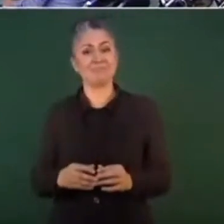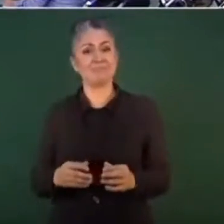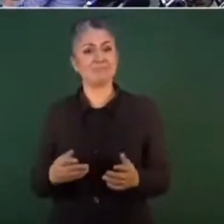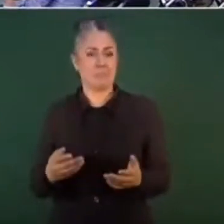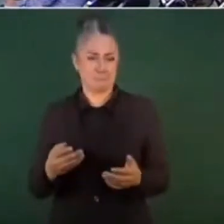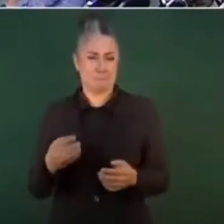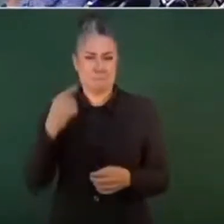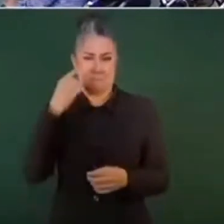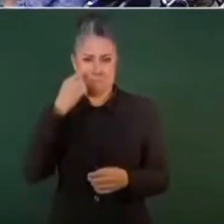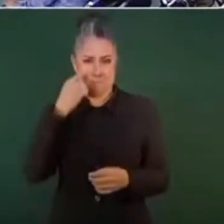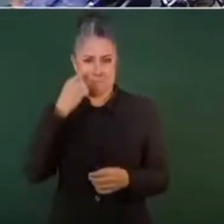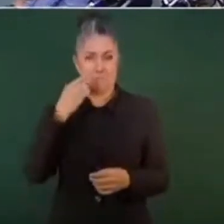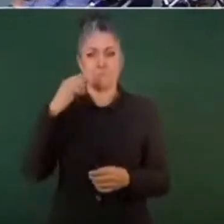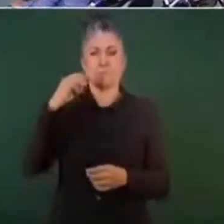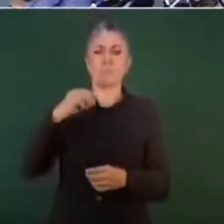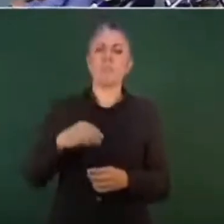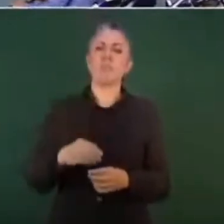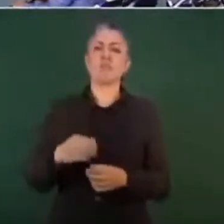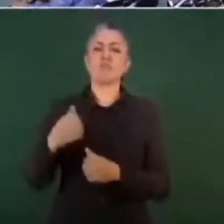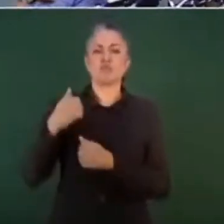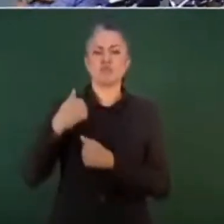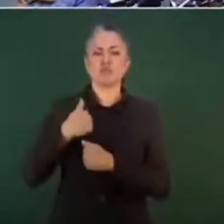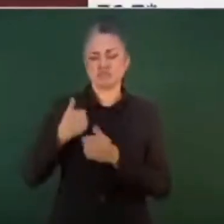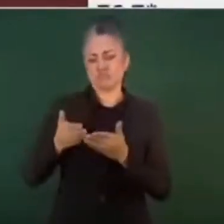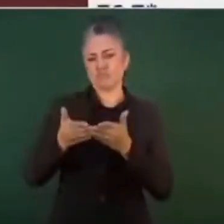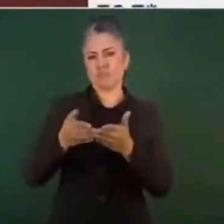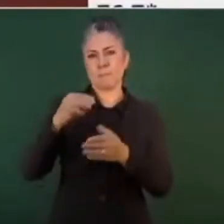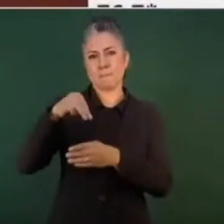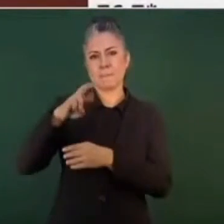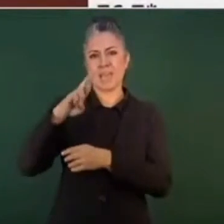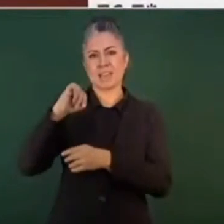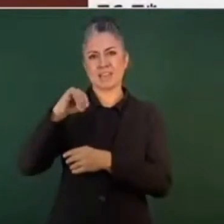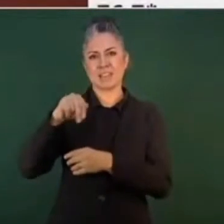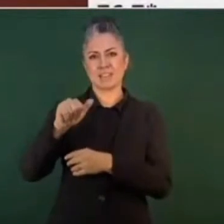marina 86.5